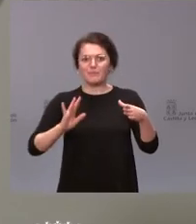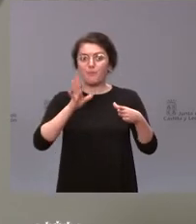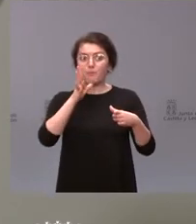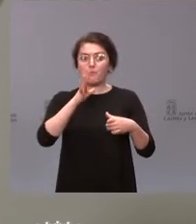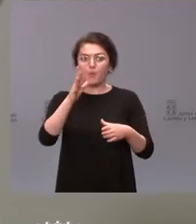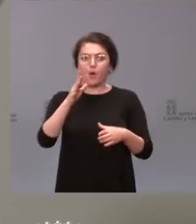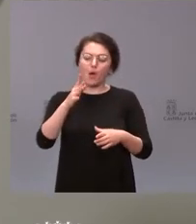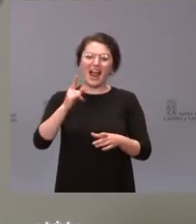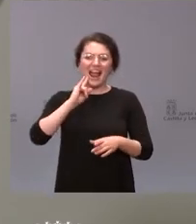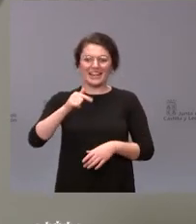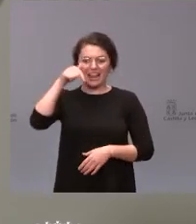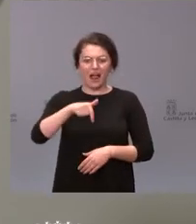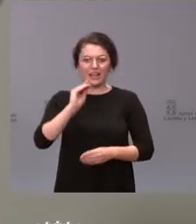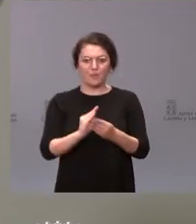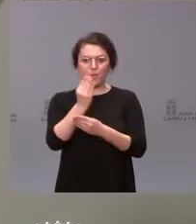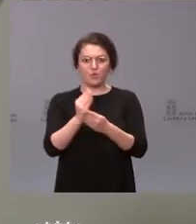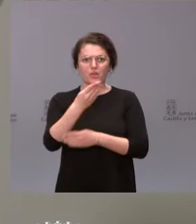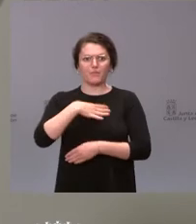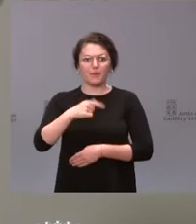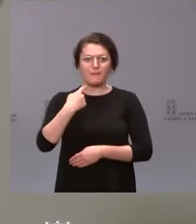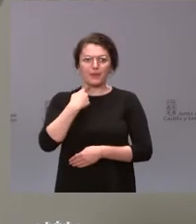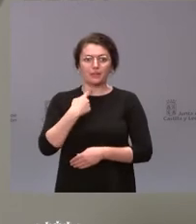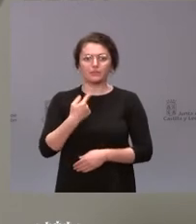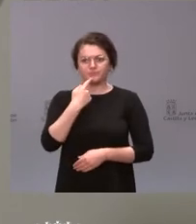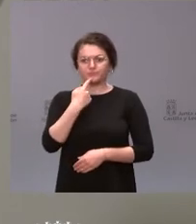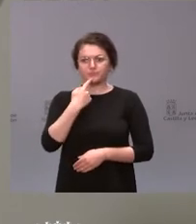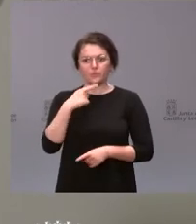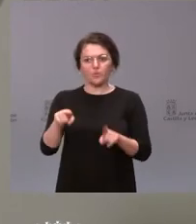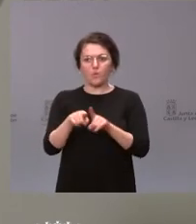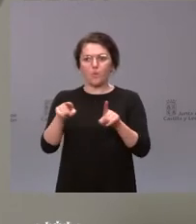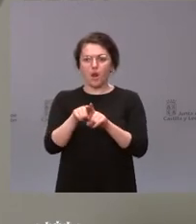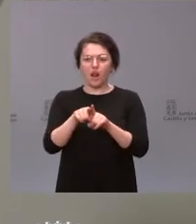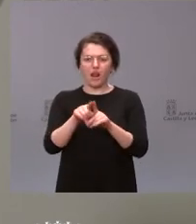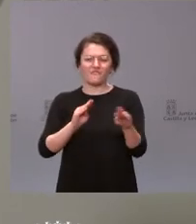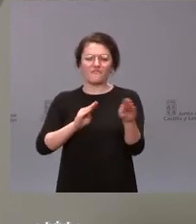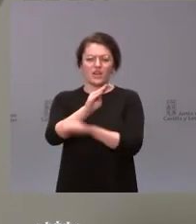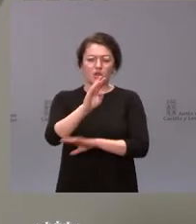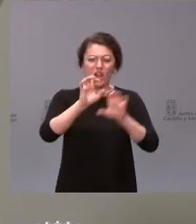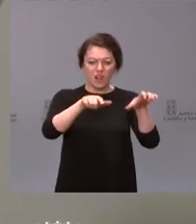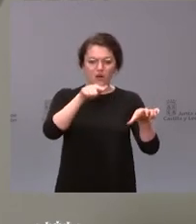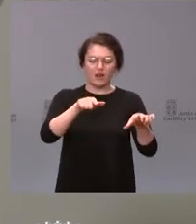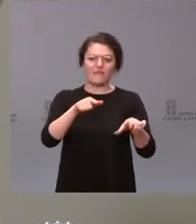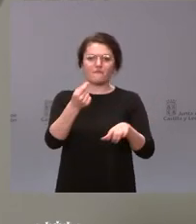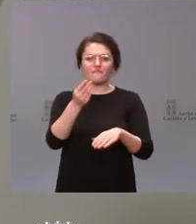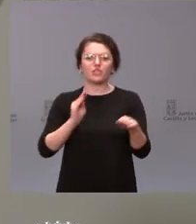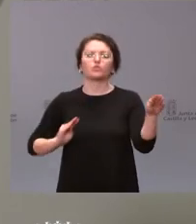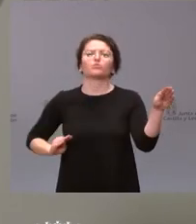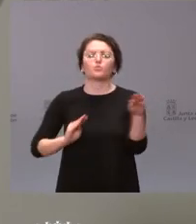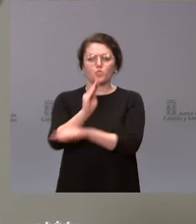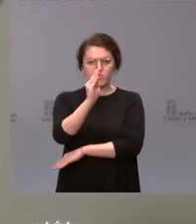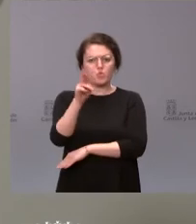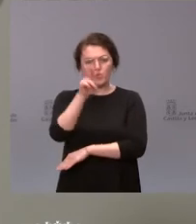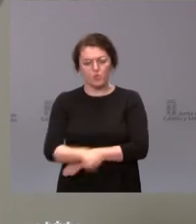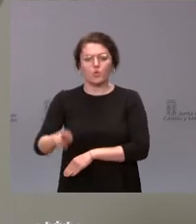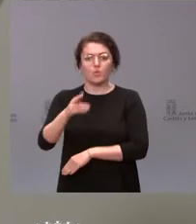el compromiso con las inversiones en León, particularmente con los que tienen que ver con la actividad productiva. Como usted ha señalado, uno de los